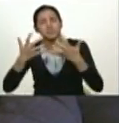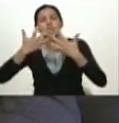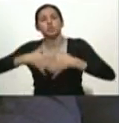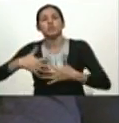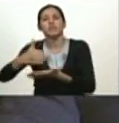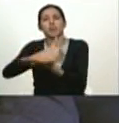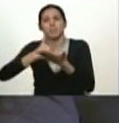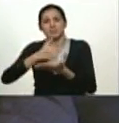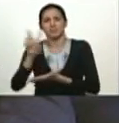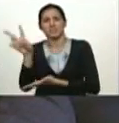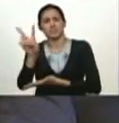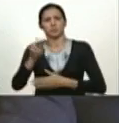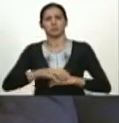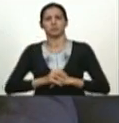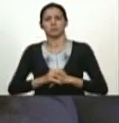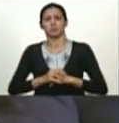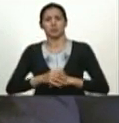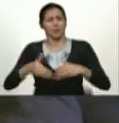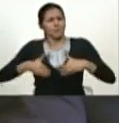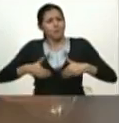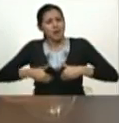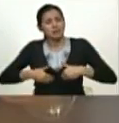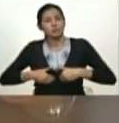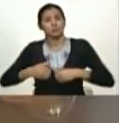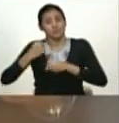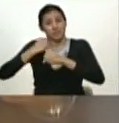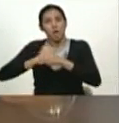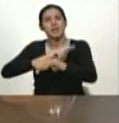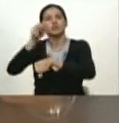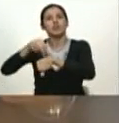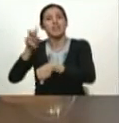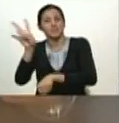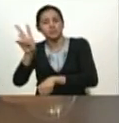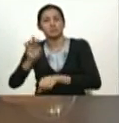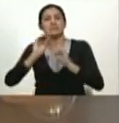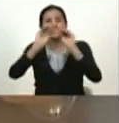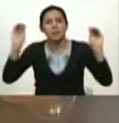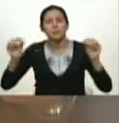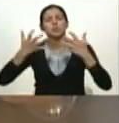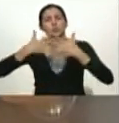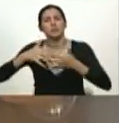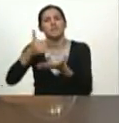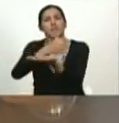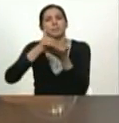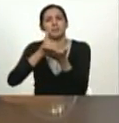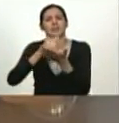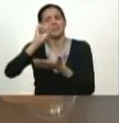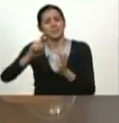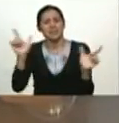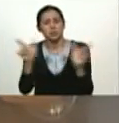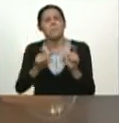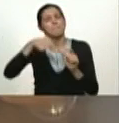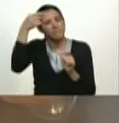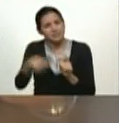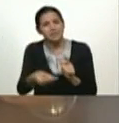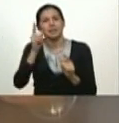venezolana con esfuerzo nacional yo le hago un llamado a la industria farmacéutica esa reunión debería ser mañana mismo